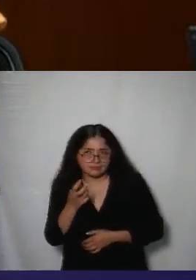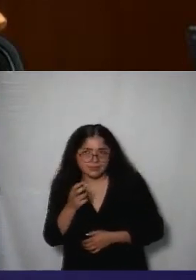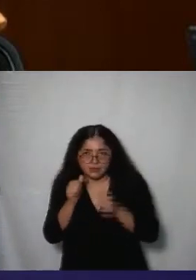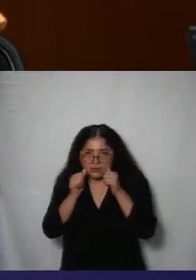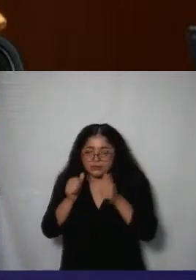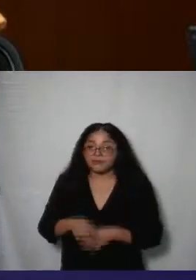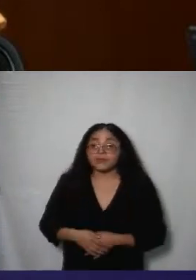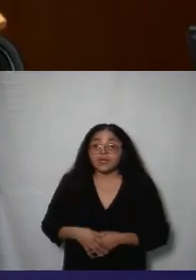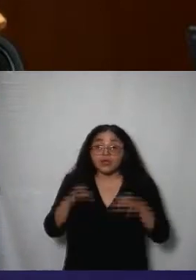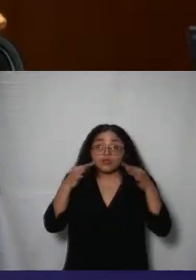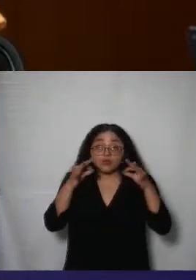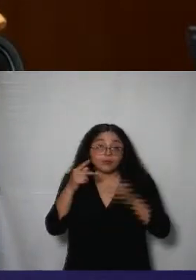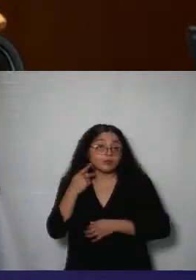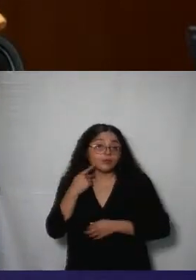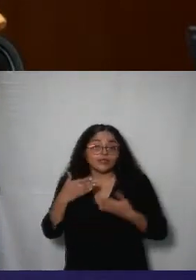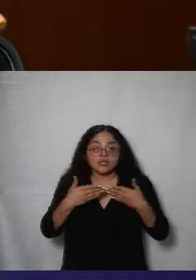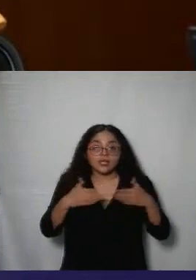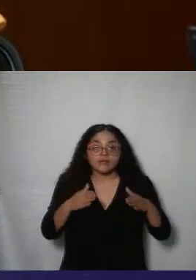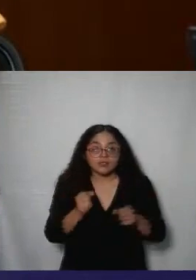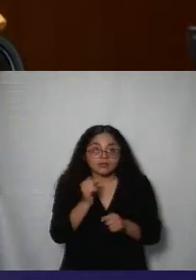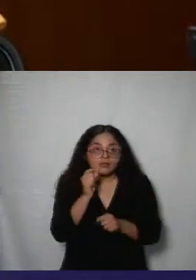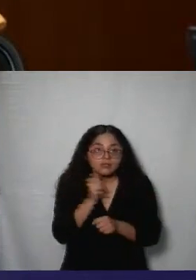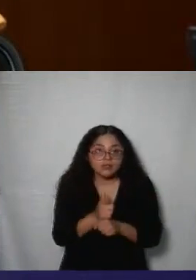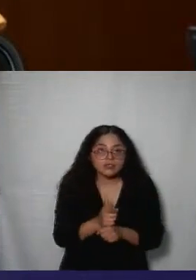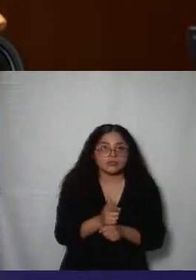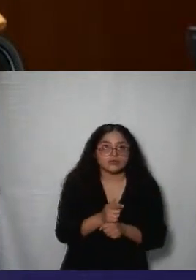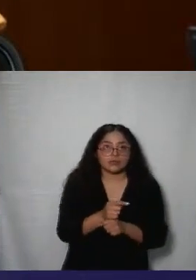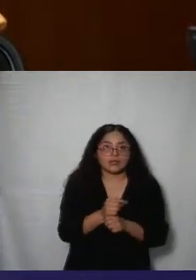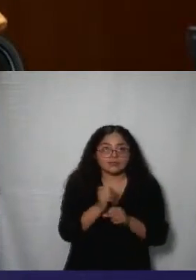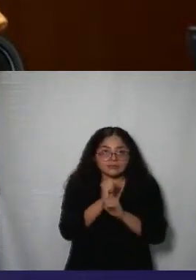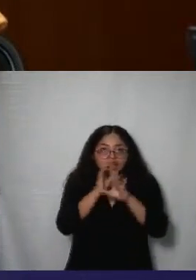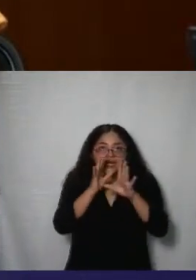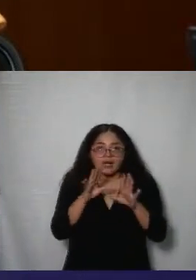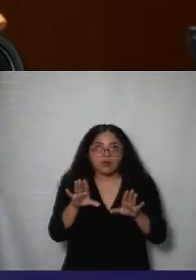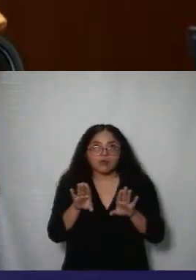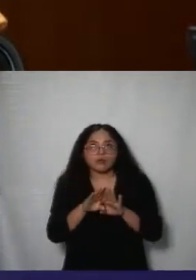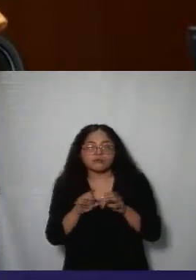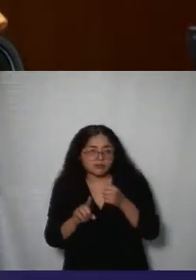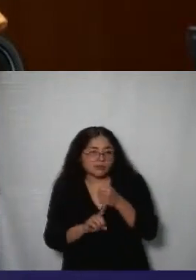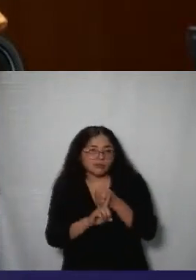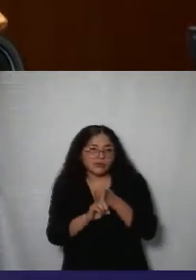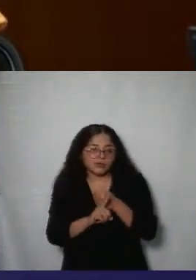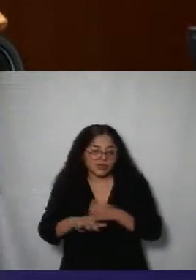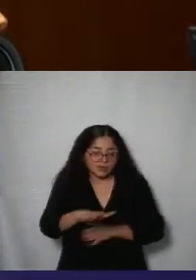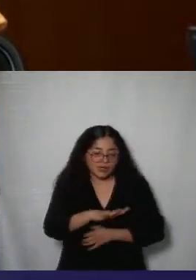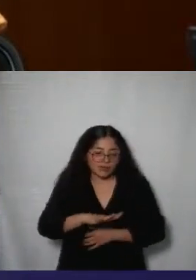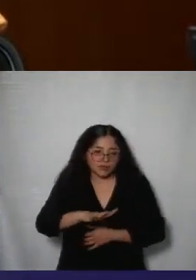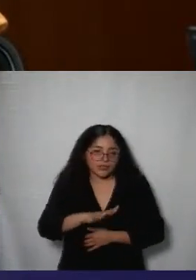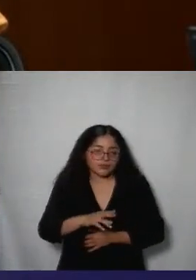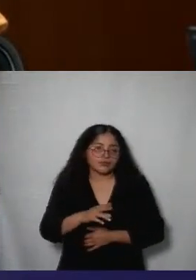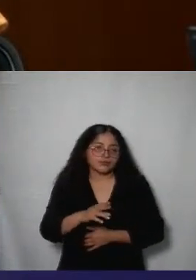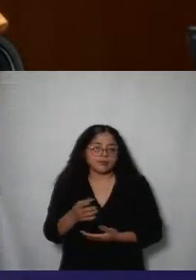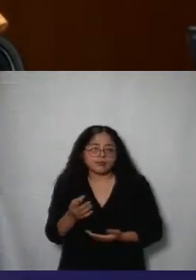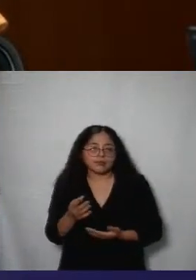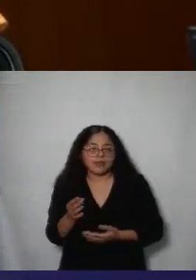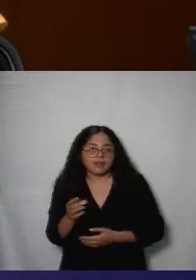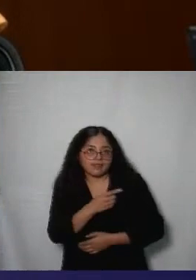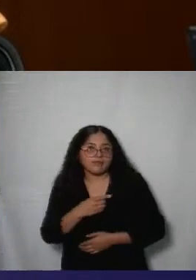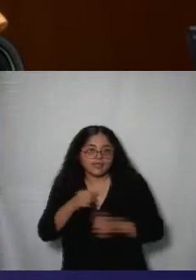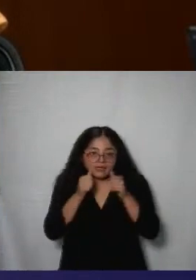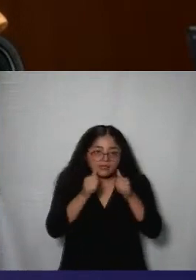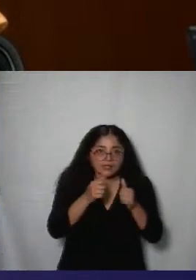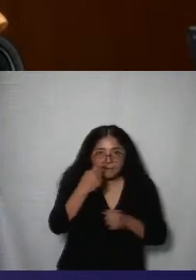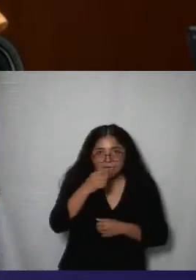pública un documento de política pública identifica con claridad un problema público al que se dará atención con la